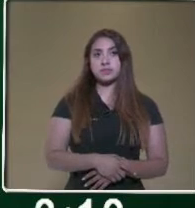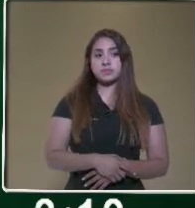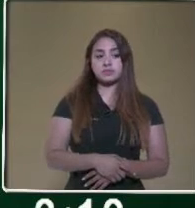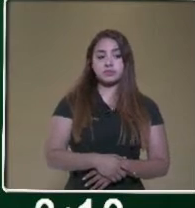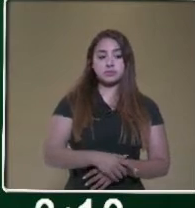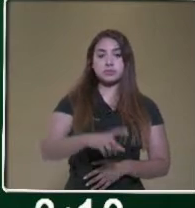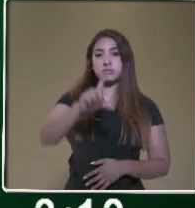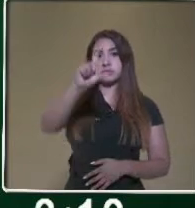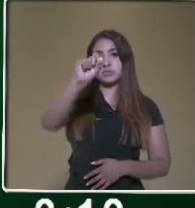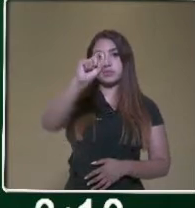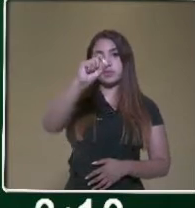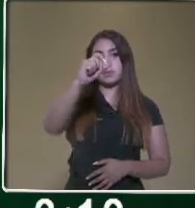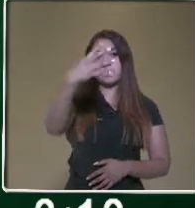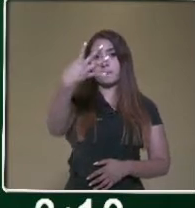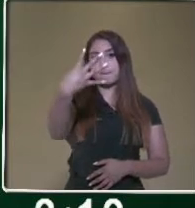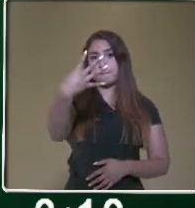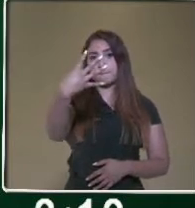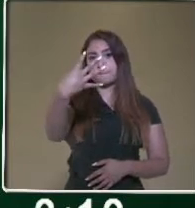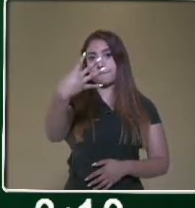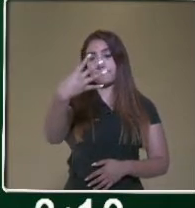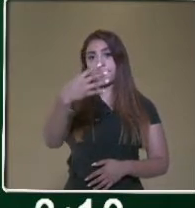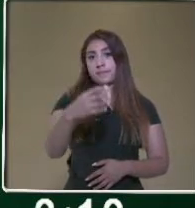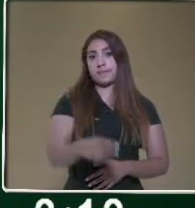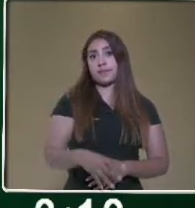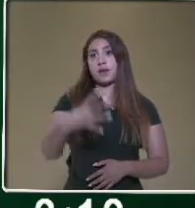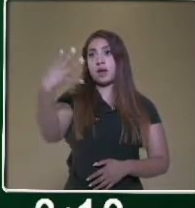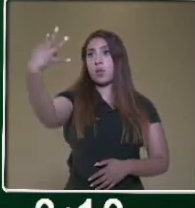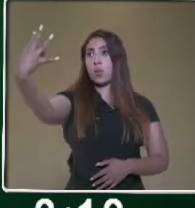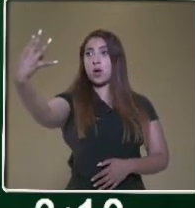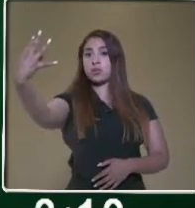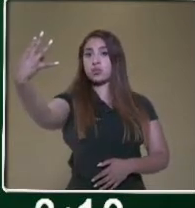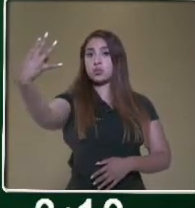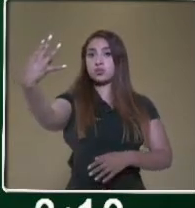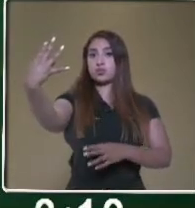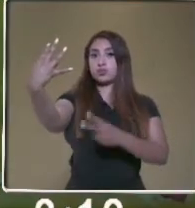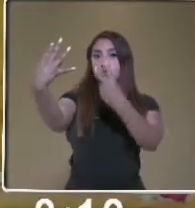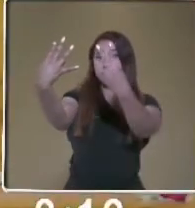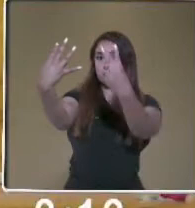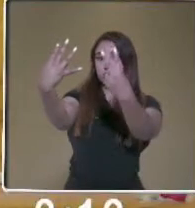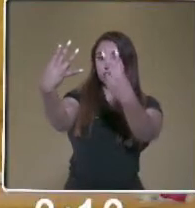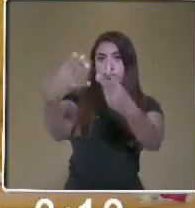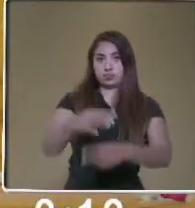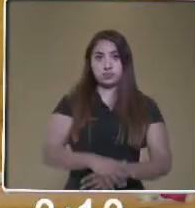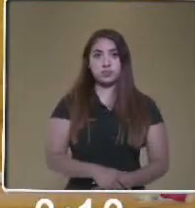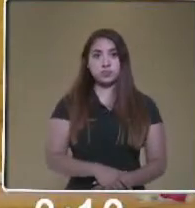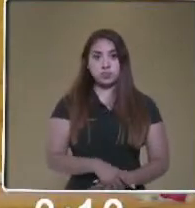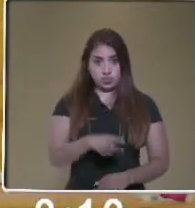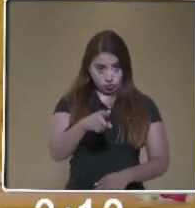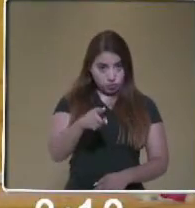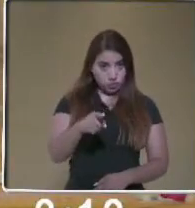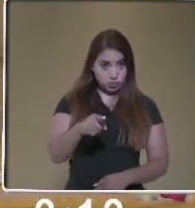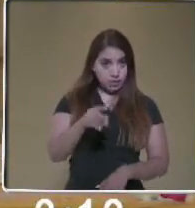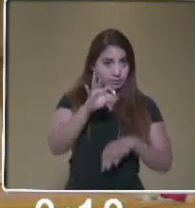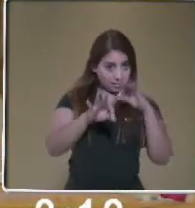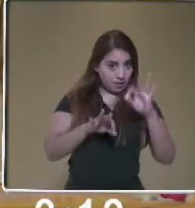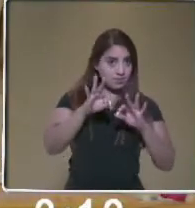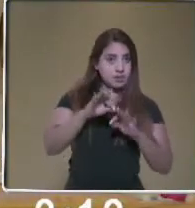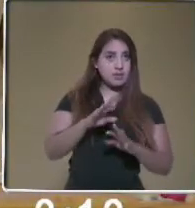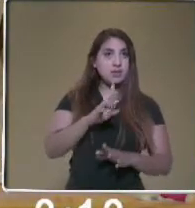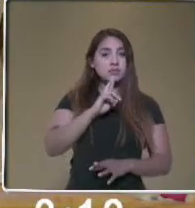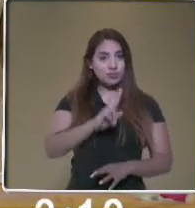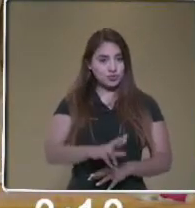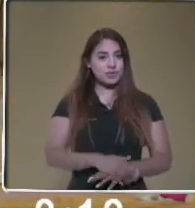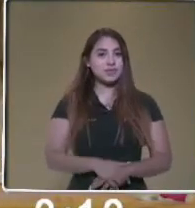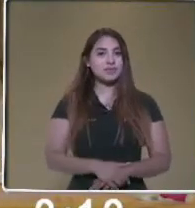sería el 4 en las unidades y el 2 en las decenas. Intenta resolver este ejemplo. Vamos a un